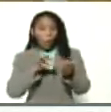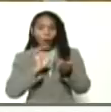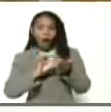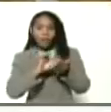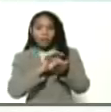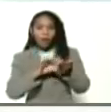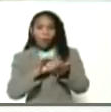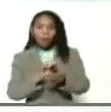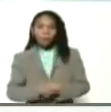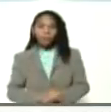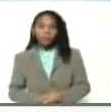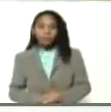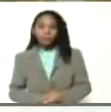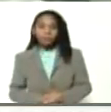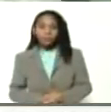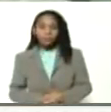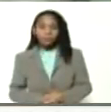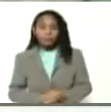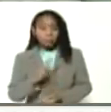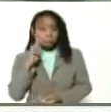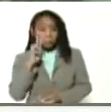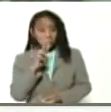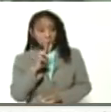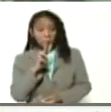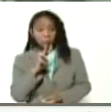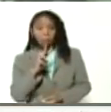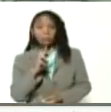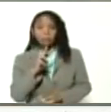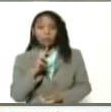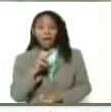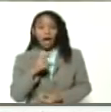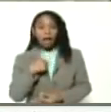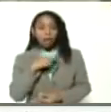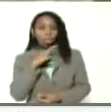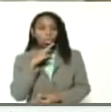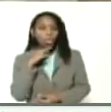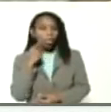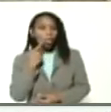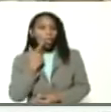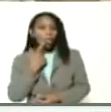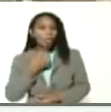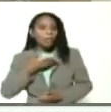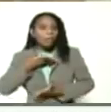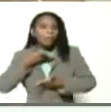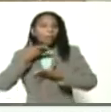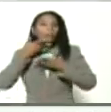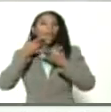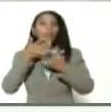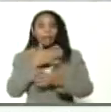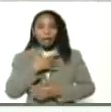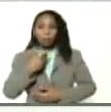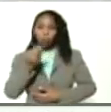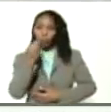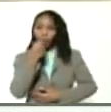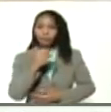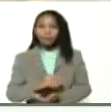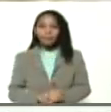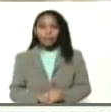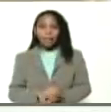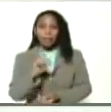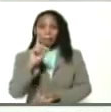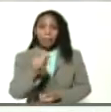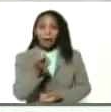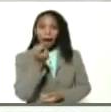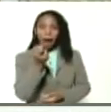aquí nos derretimos de las ganas de comernos un quesito de eso y también la caraota